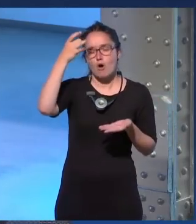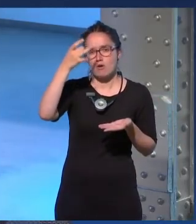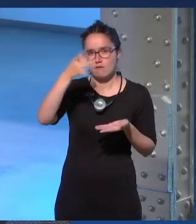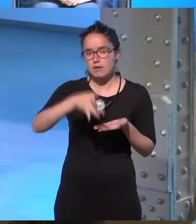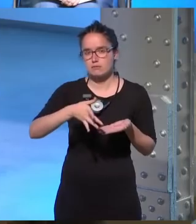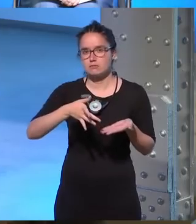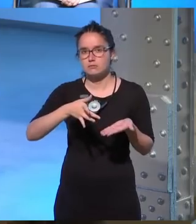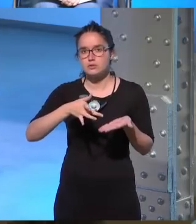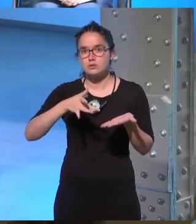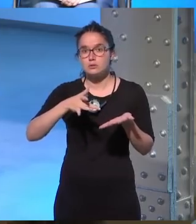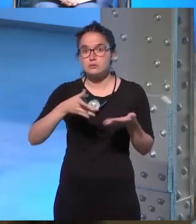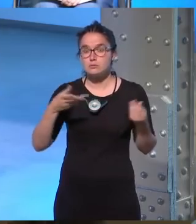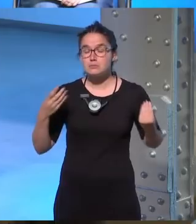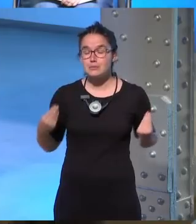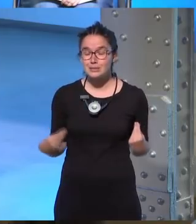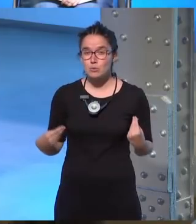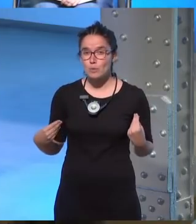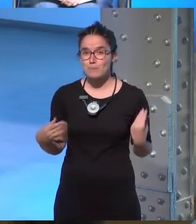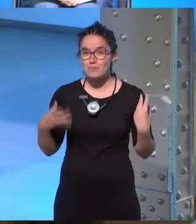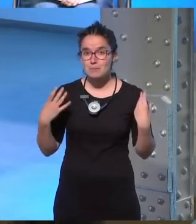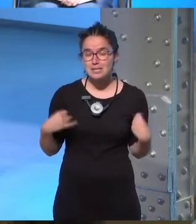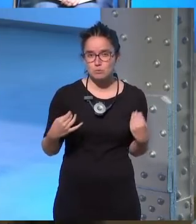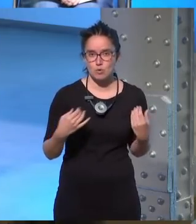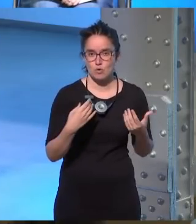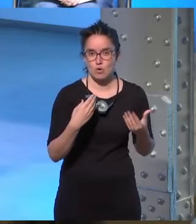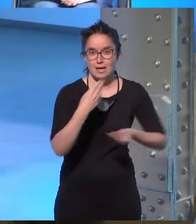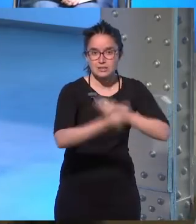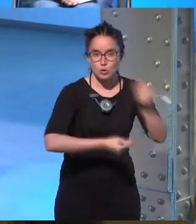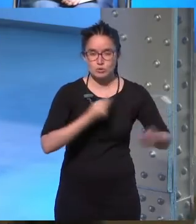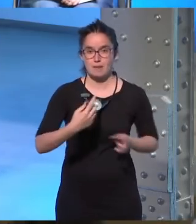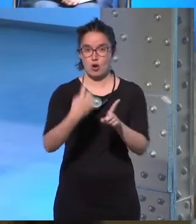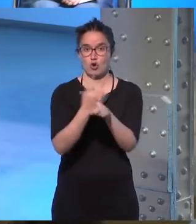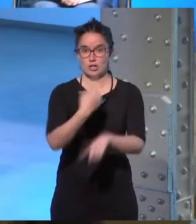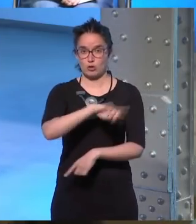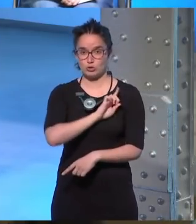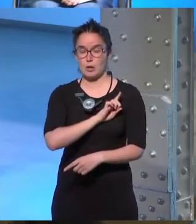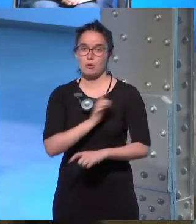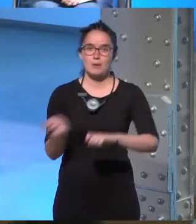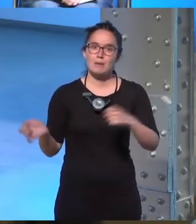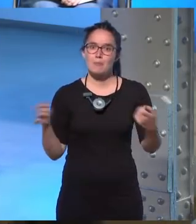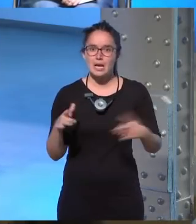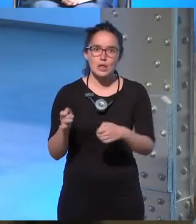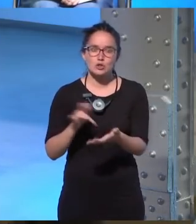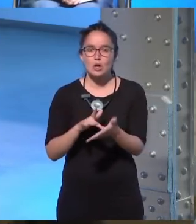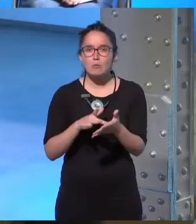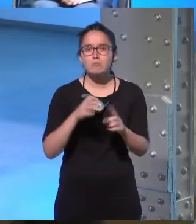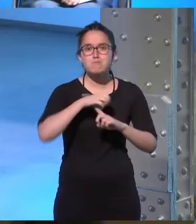está contestando... O sea, el mismo canal que sirve para atacarnos, ¿no? Porque la sensación es que había un núcleo de poder, todo esto